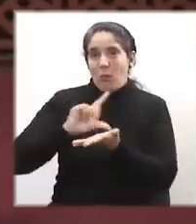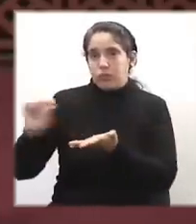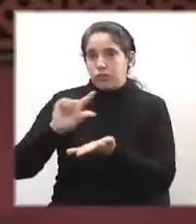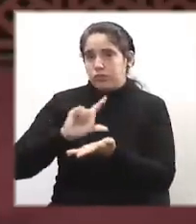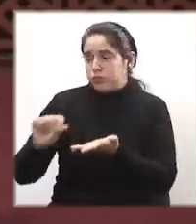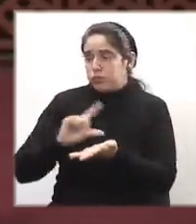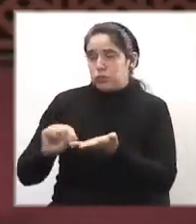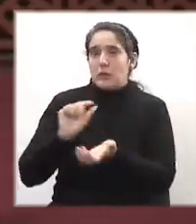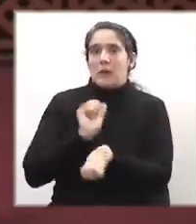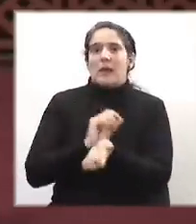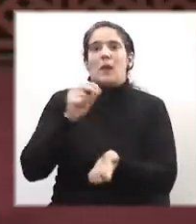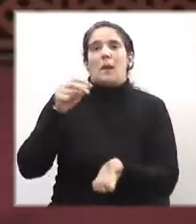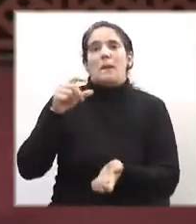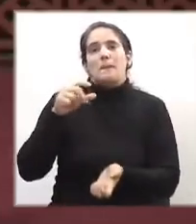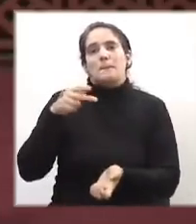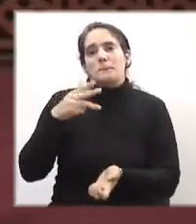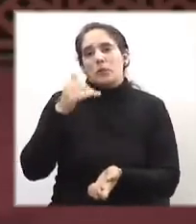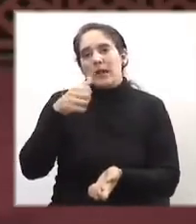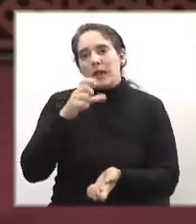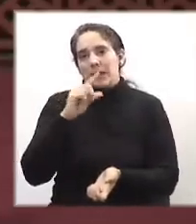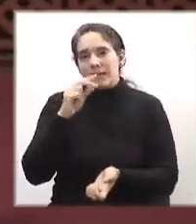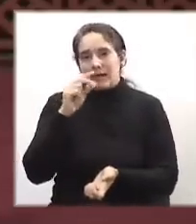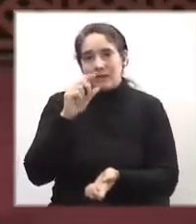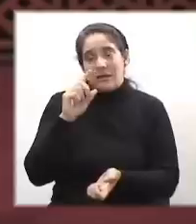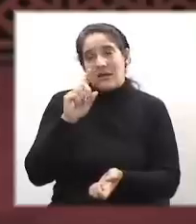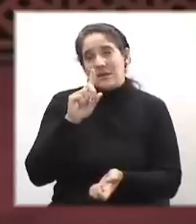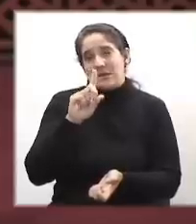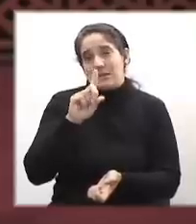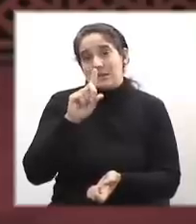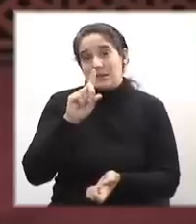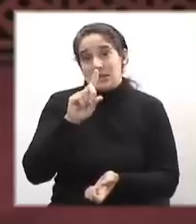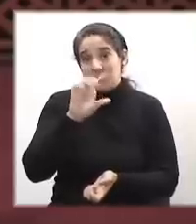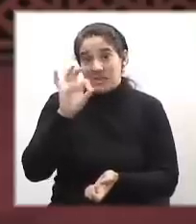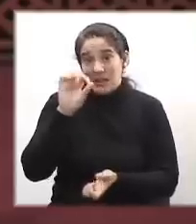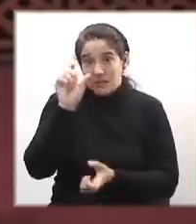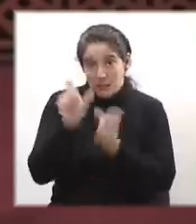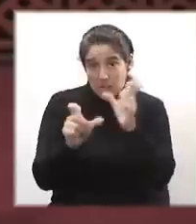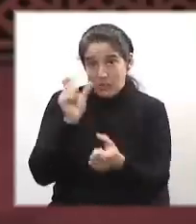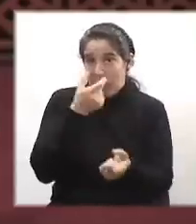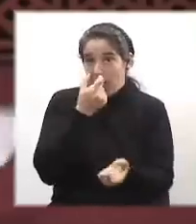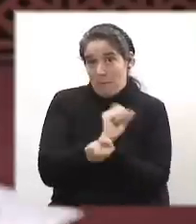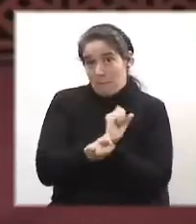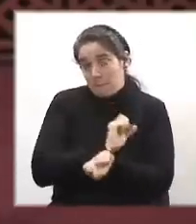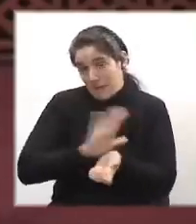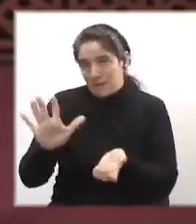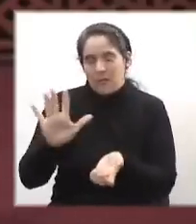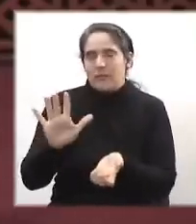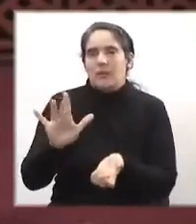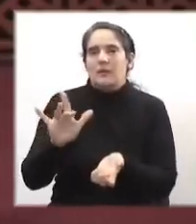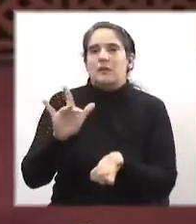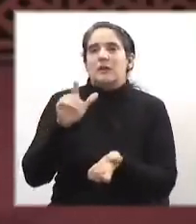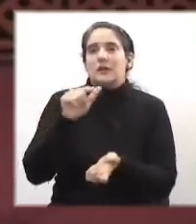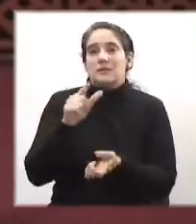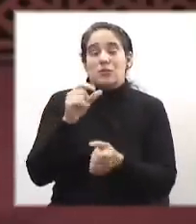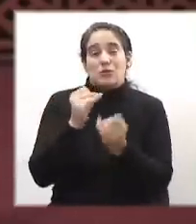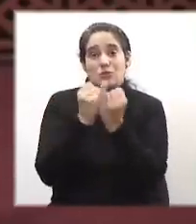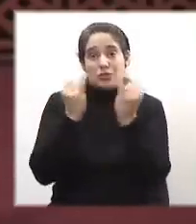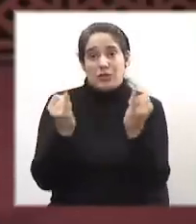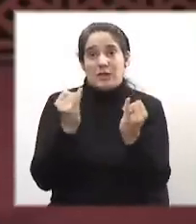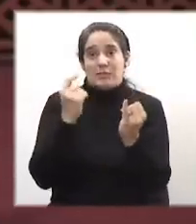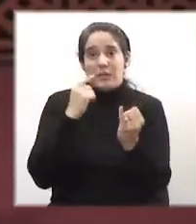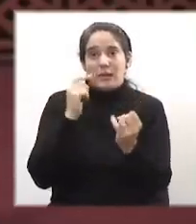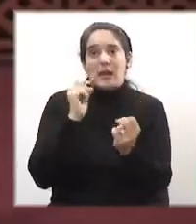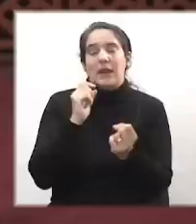de Punta Carreta más de un centenar de presos. En esos días estaba secuestrado, entre otros, el